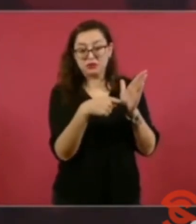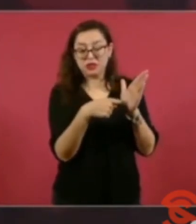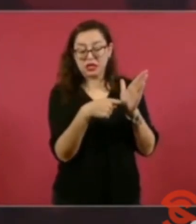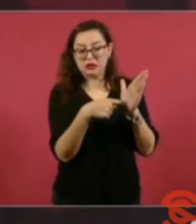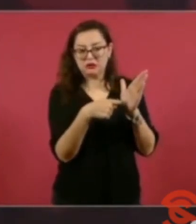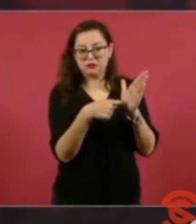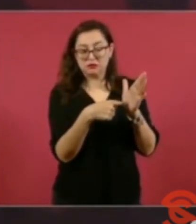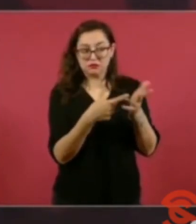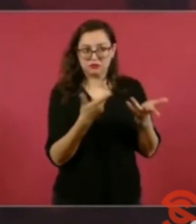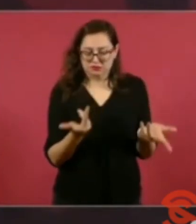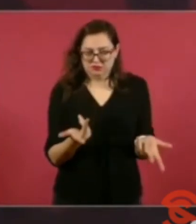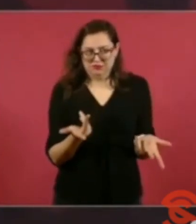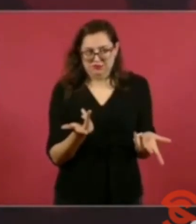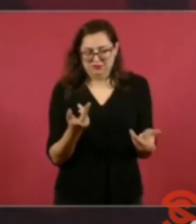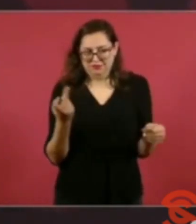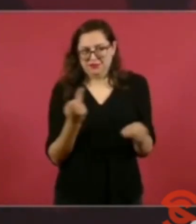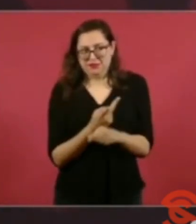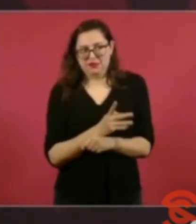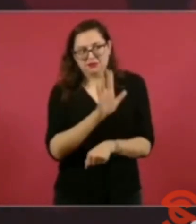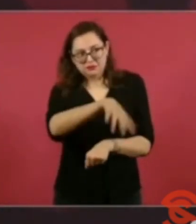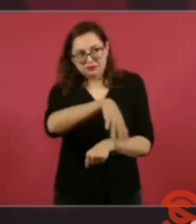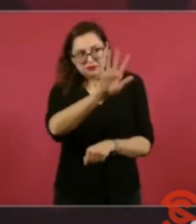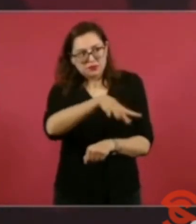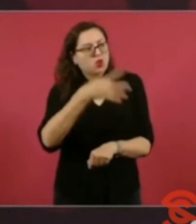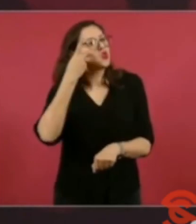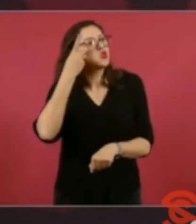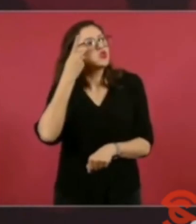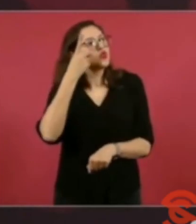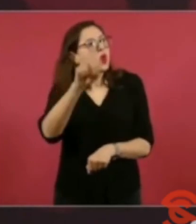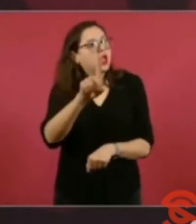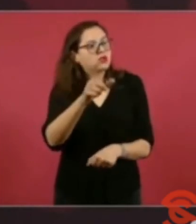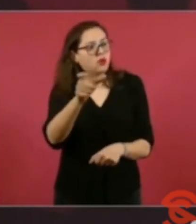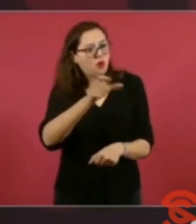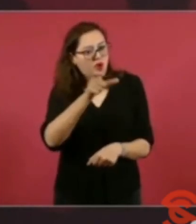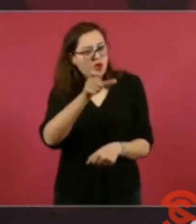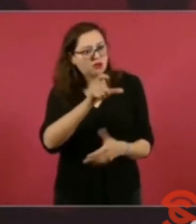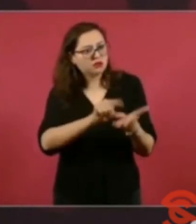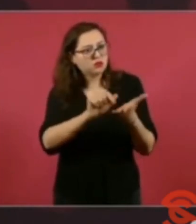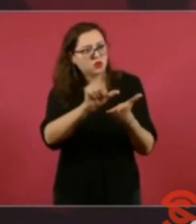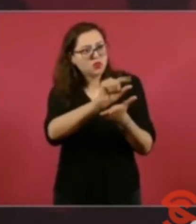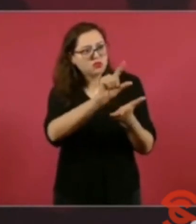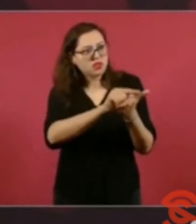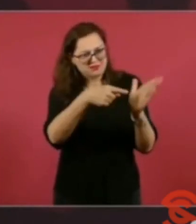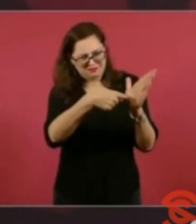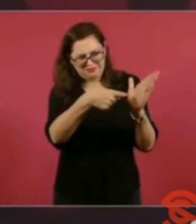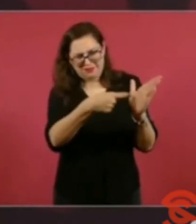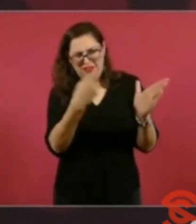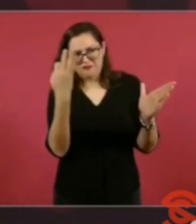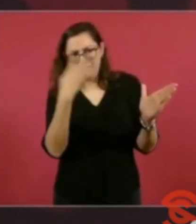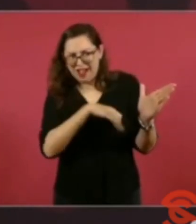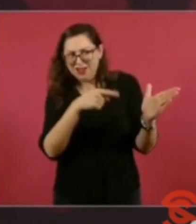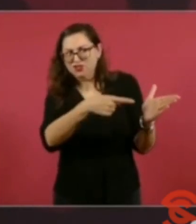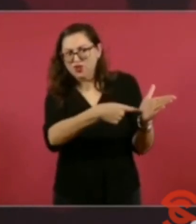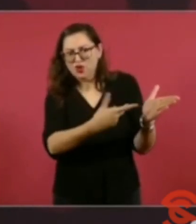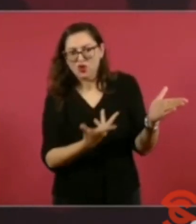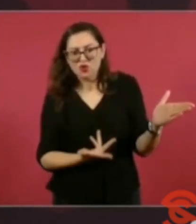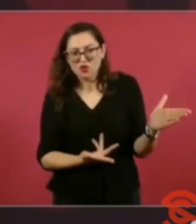Sí, porque… y lo difunden…